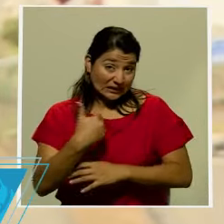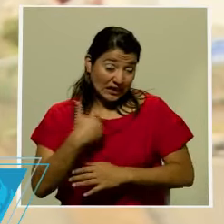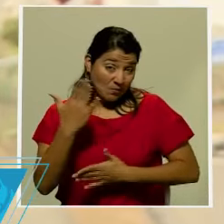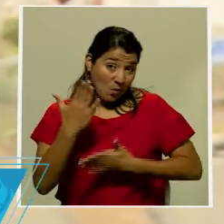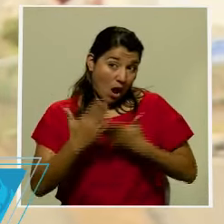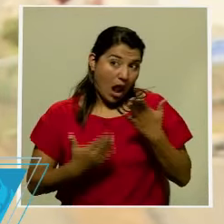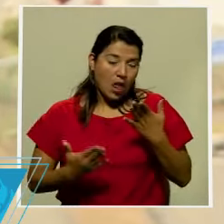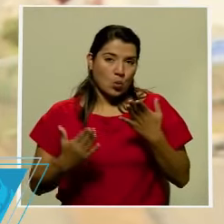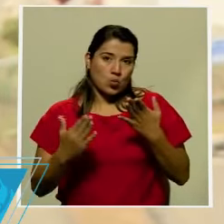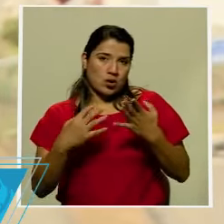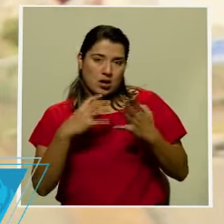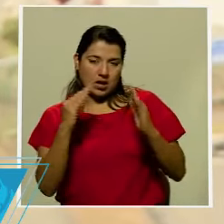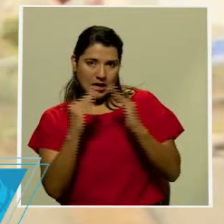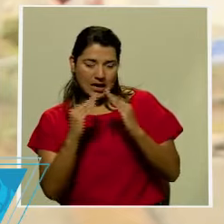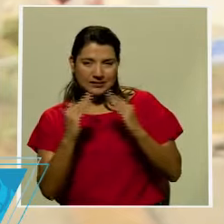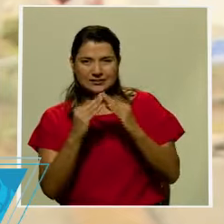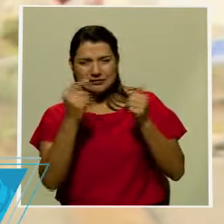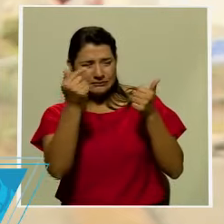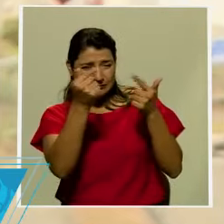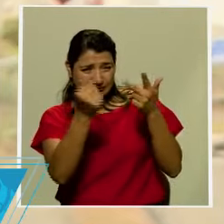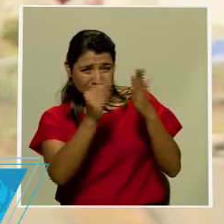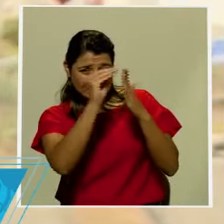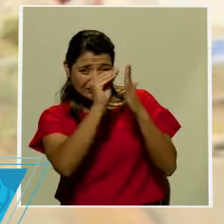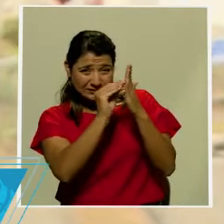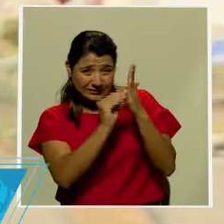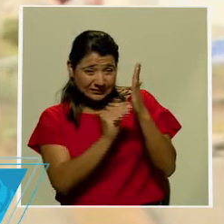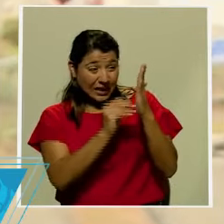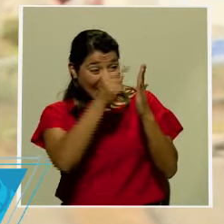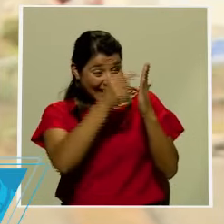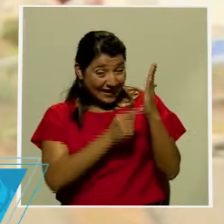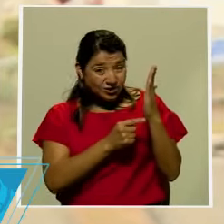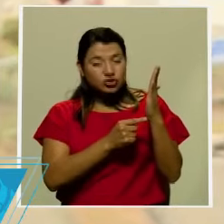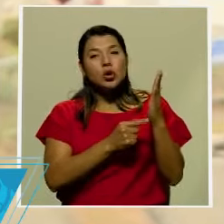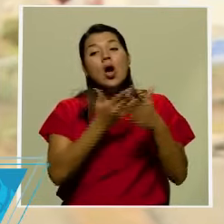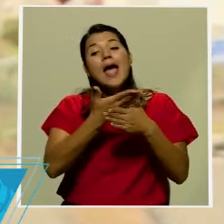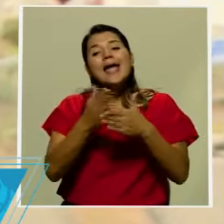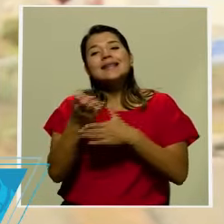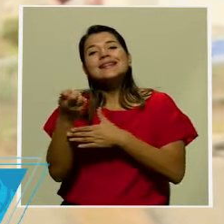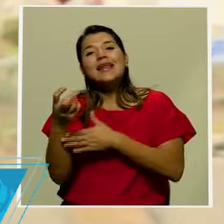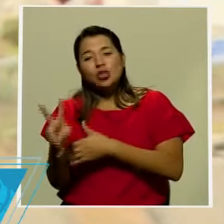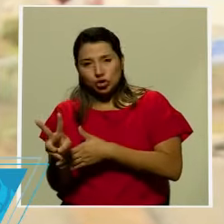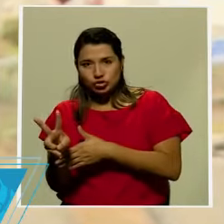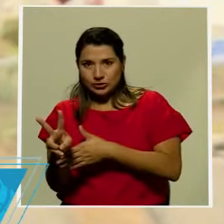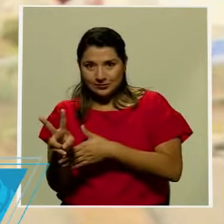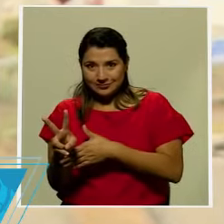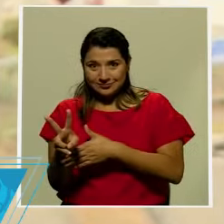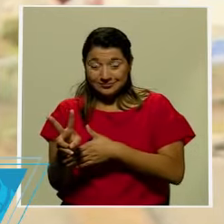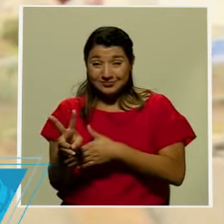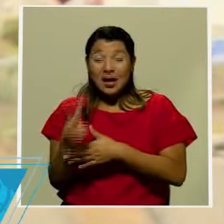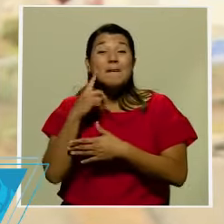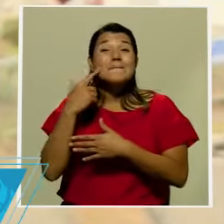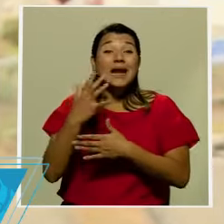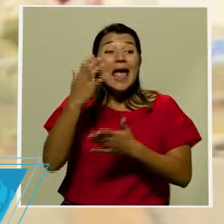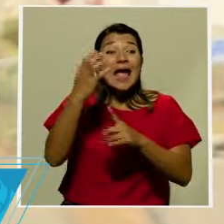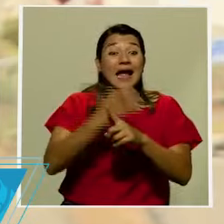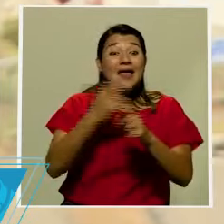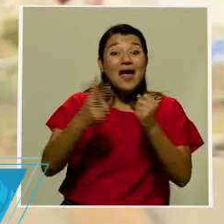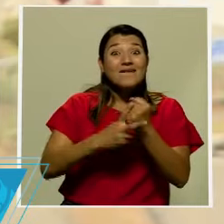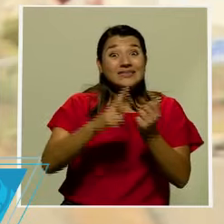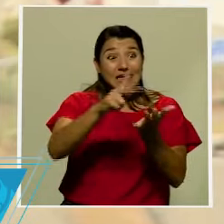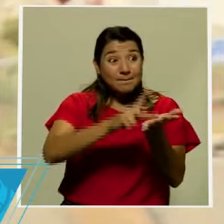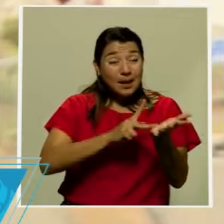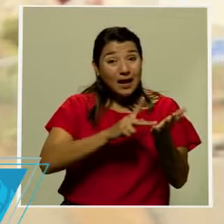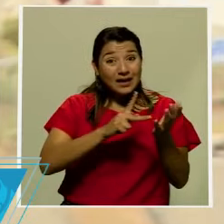propiedad y lo dividimos entre 12 y ese es el monto que tenemos que ir ahorrando mes a mes para que al mes 12 ya